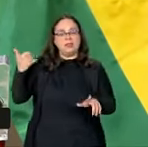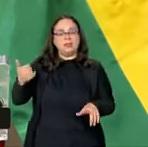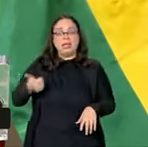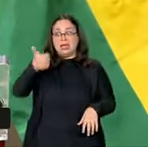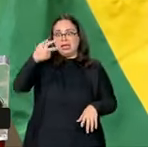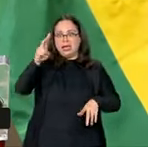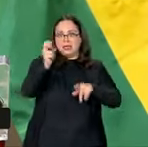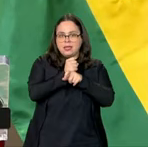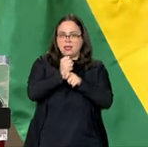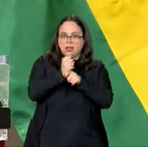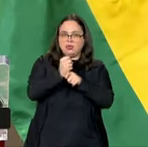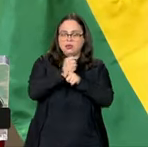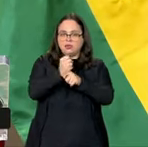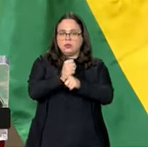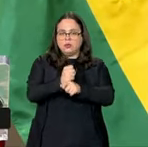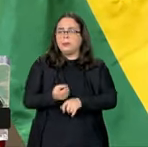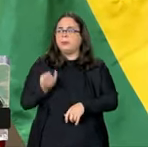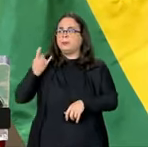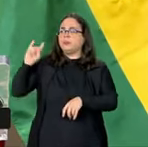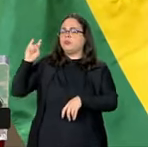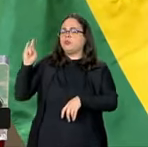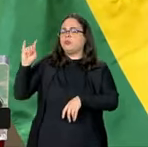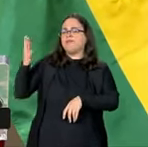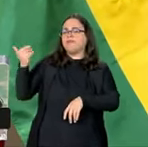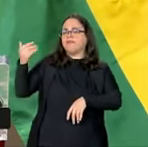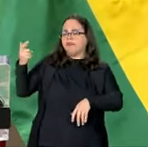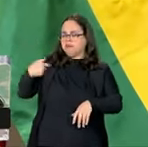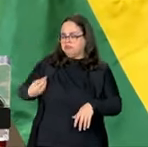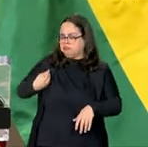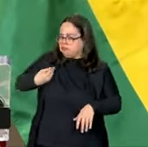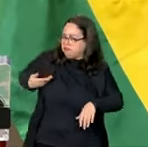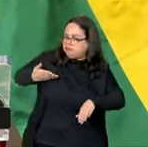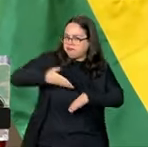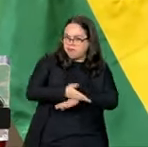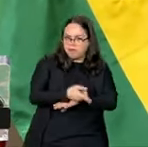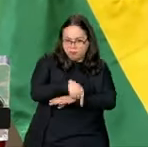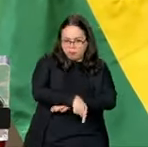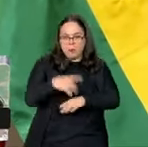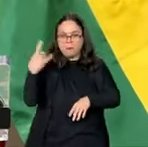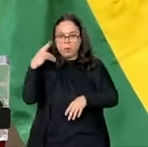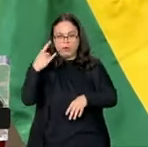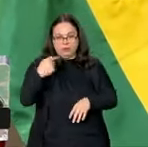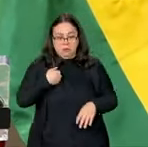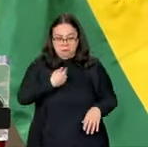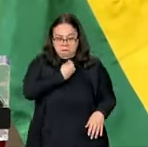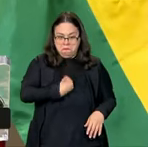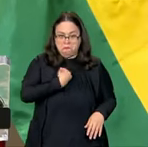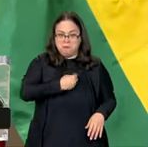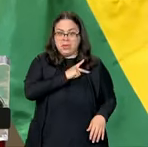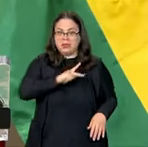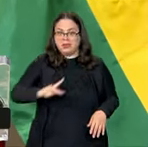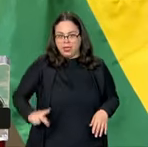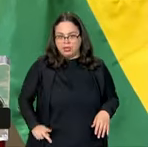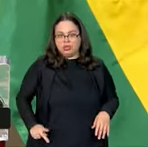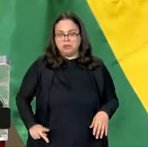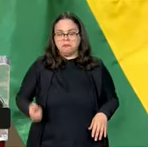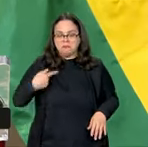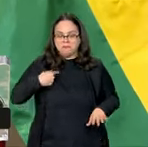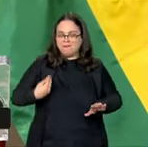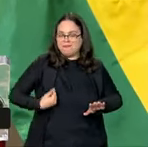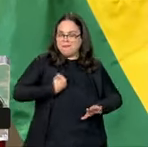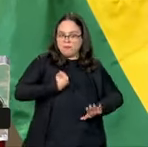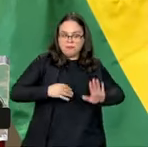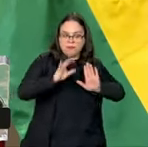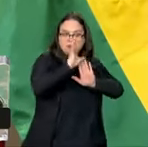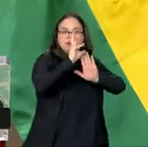15 años, desde la última vez en que estuve en la Bolivia como presidente, mi vida simboliza más